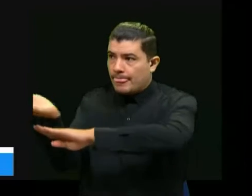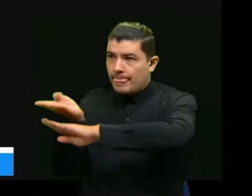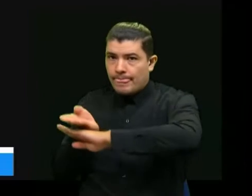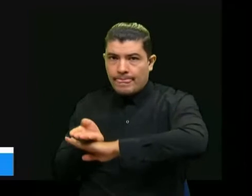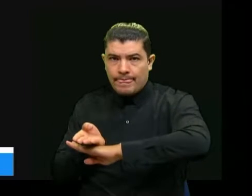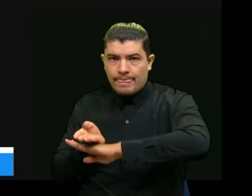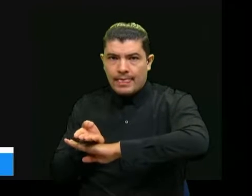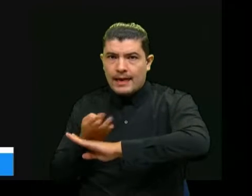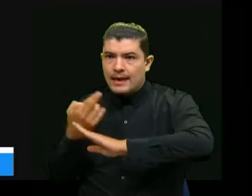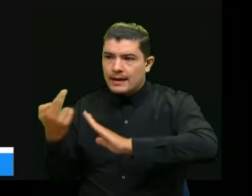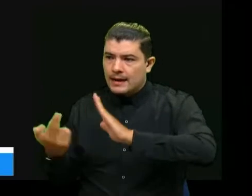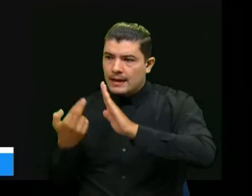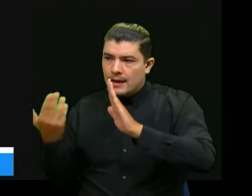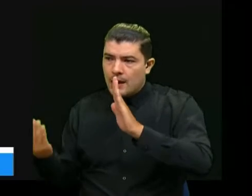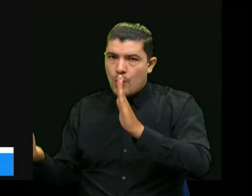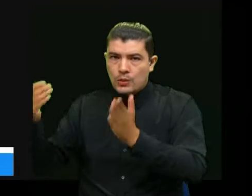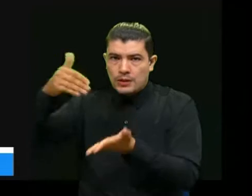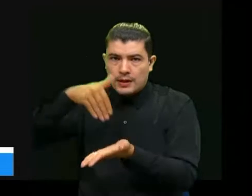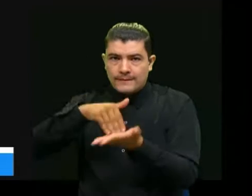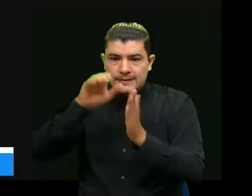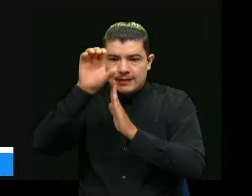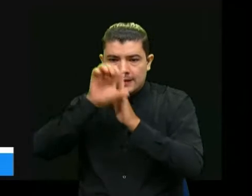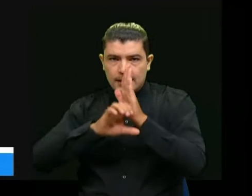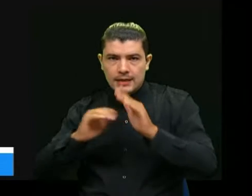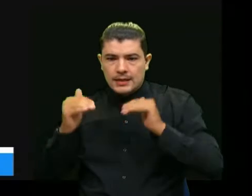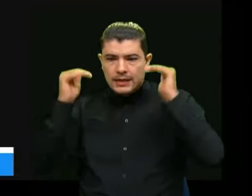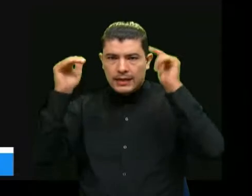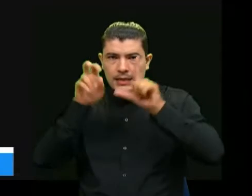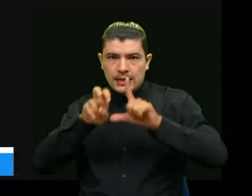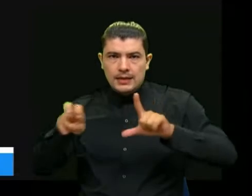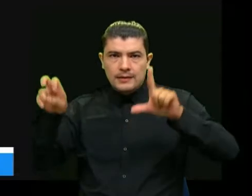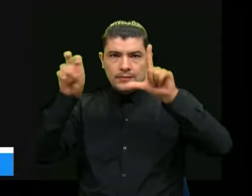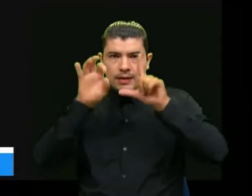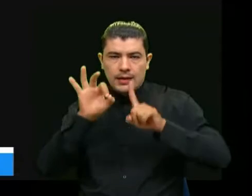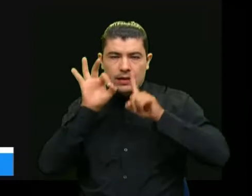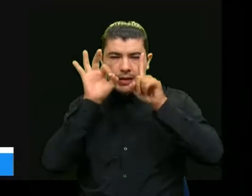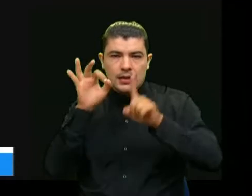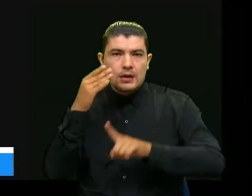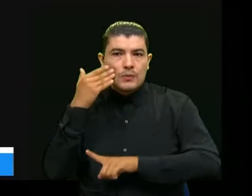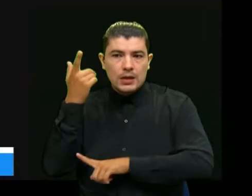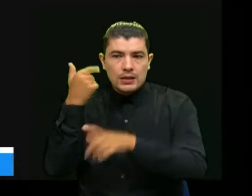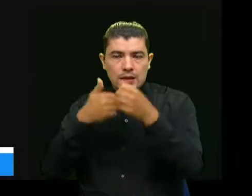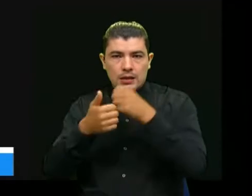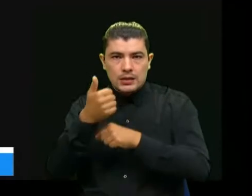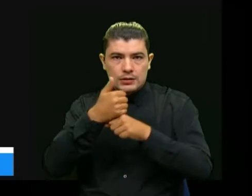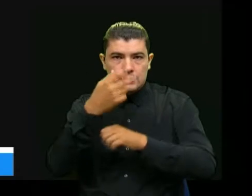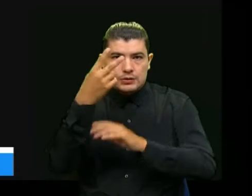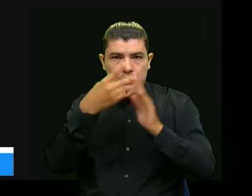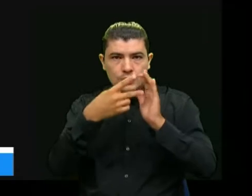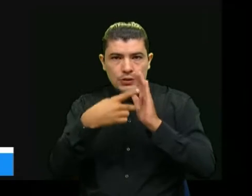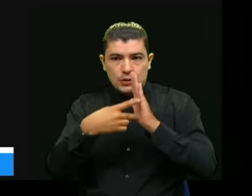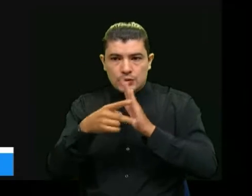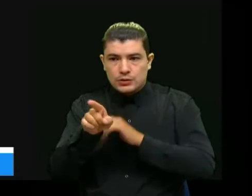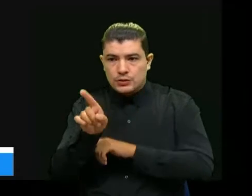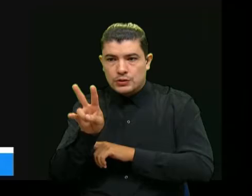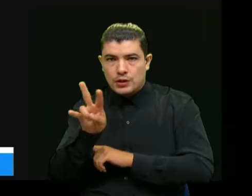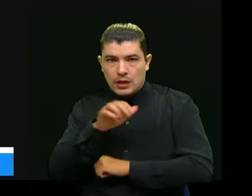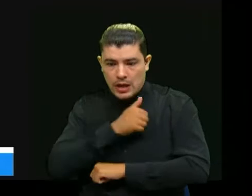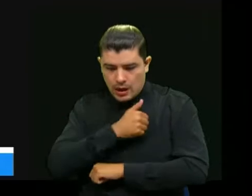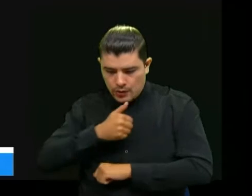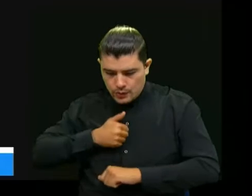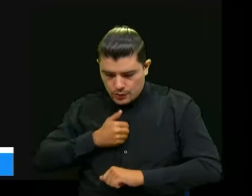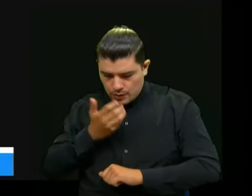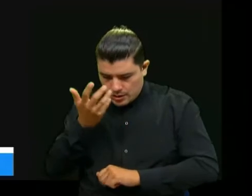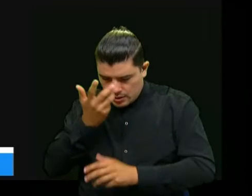una renovación de la acreditación de alta calidad que tiene nuestra universidad desde 2012 haciendo un nuevo ejercicio de autoevaluación